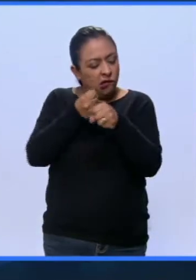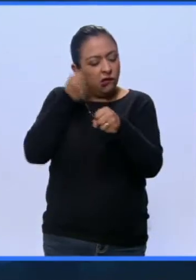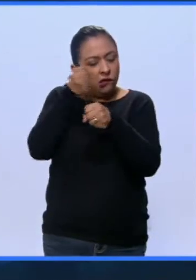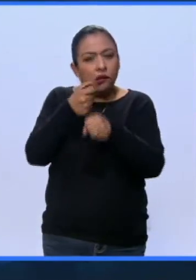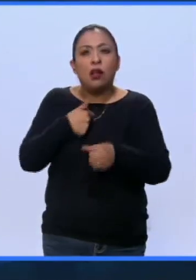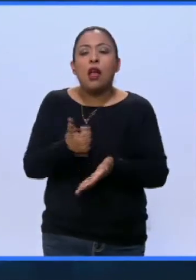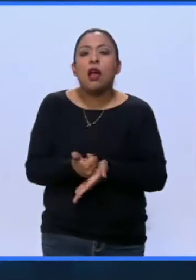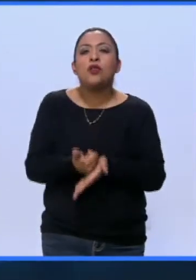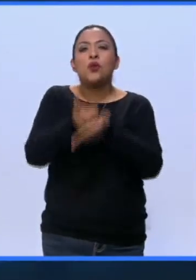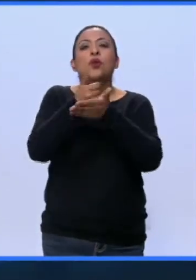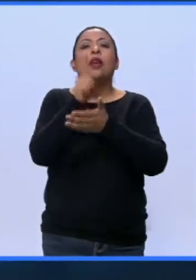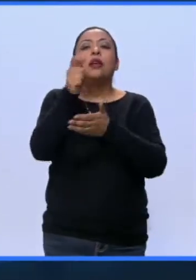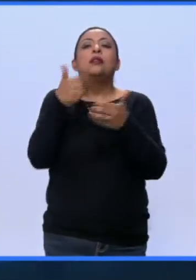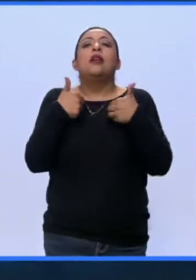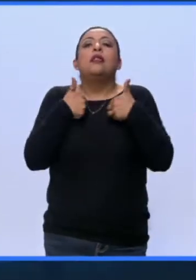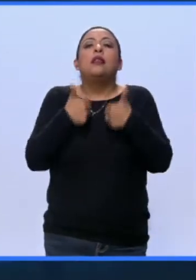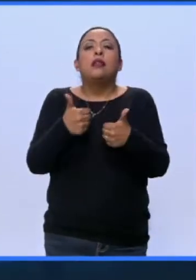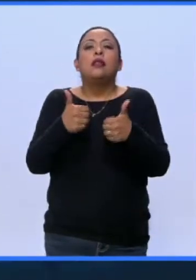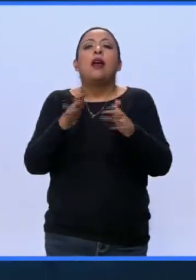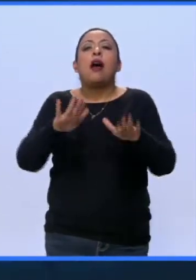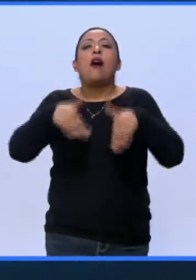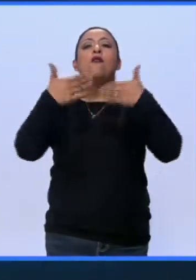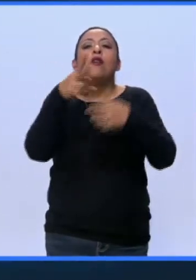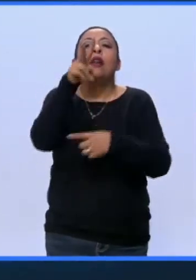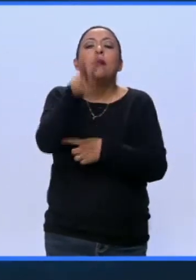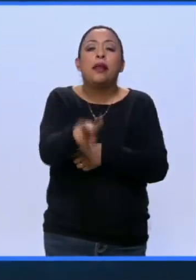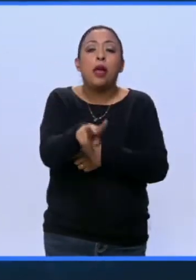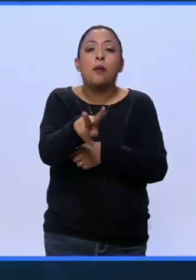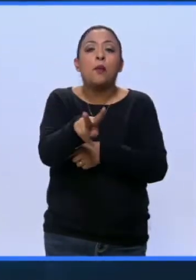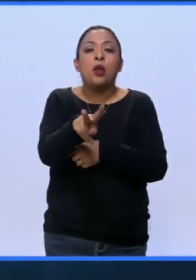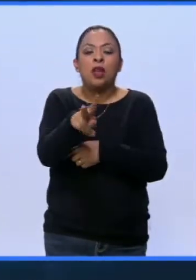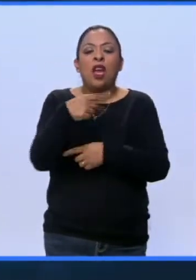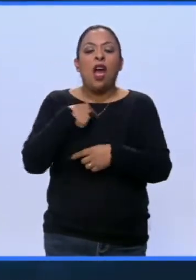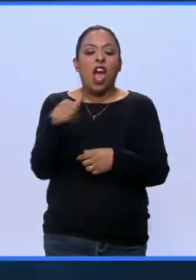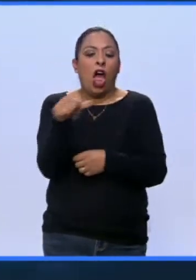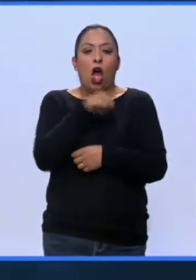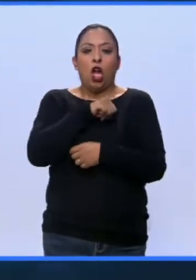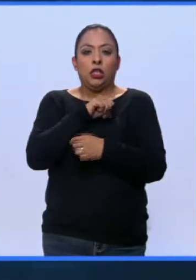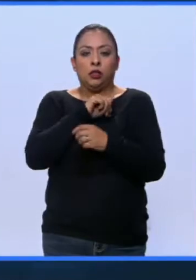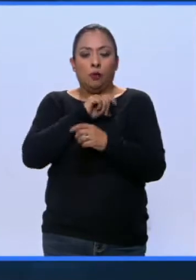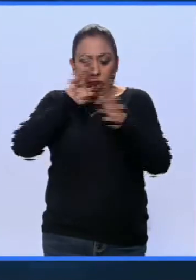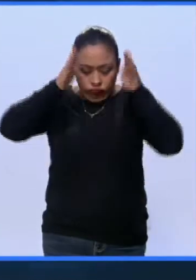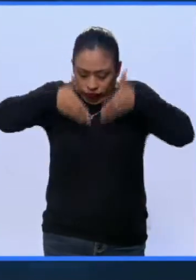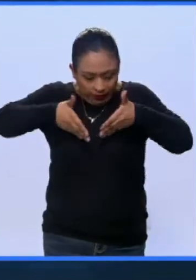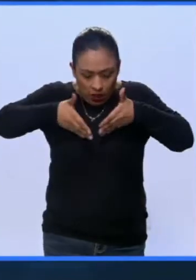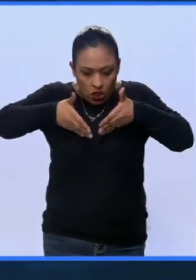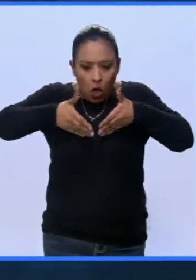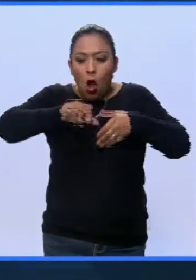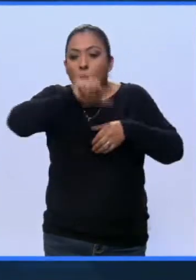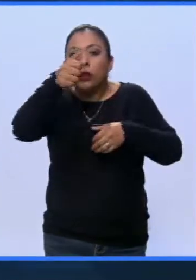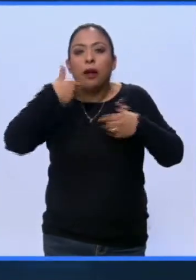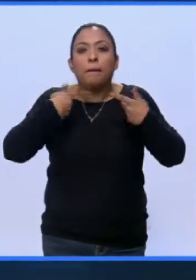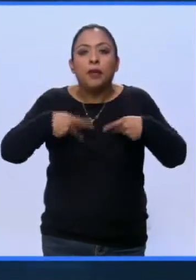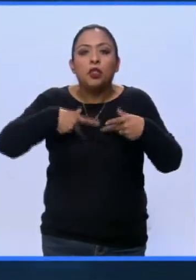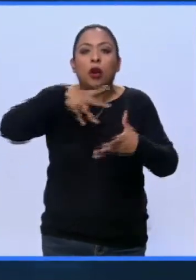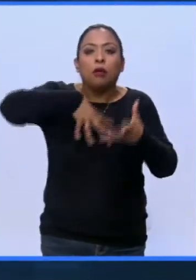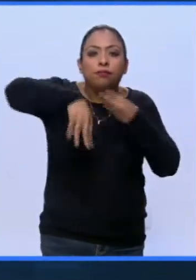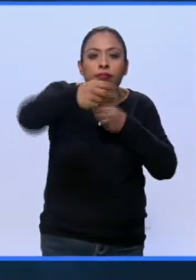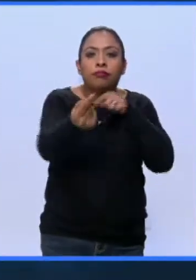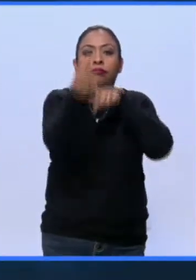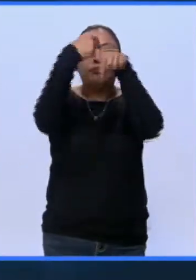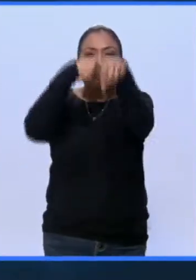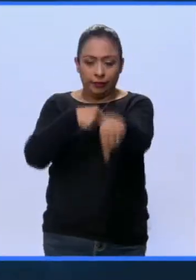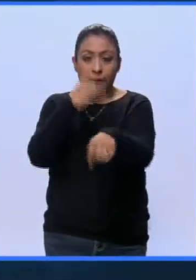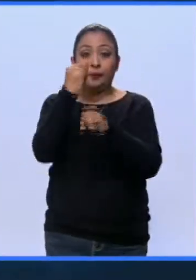ayuda a comprender la realidad por ese motivo, porque se pierde el egoísmo y se pone uno en los pantalones del otro. Internacionales